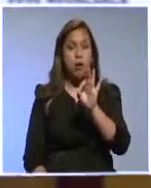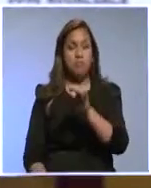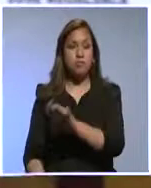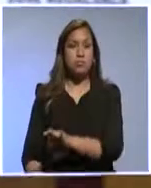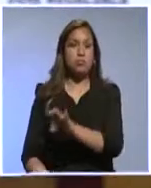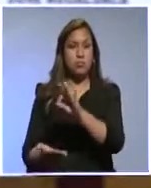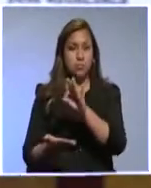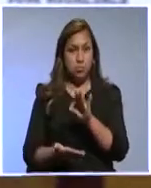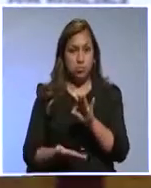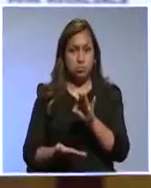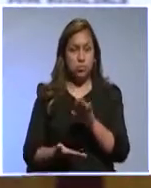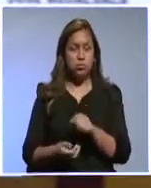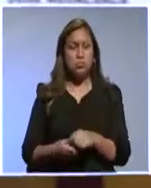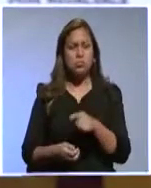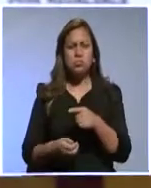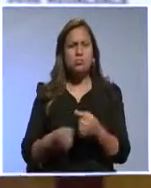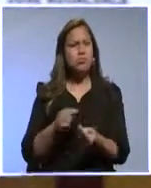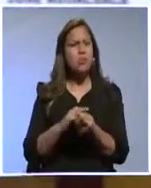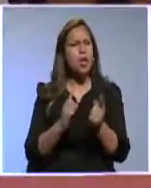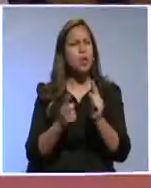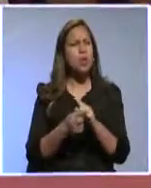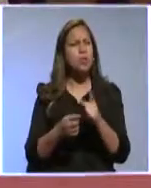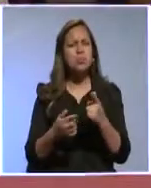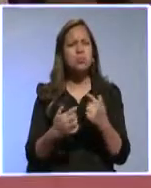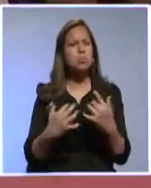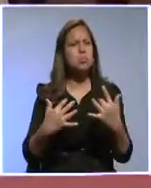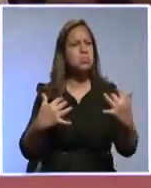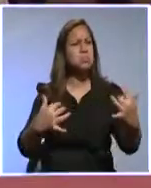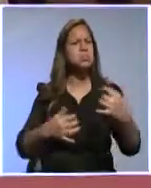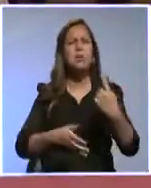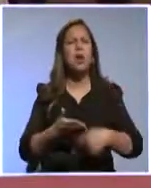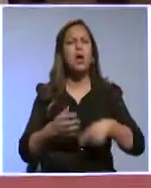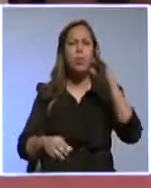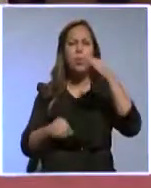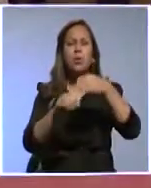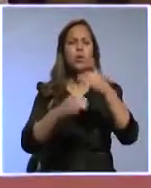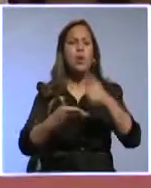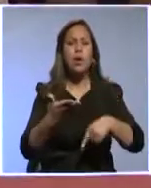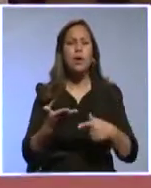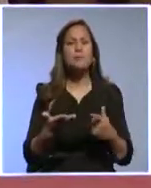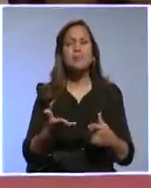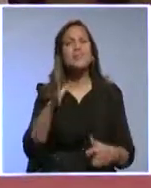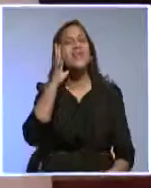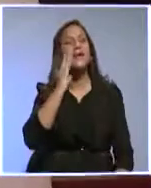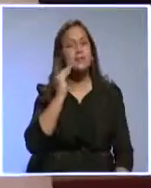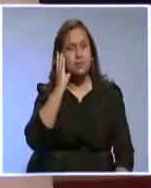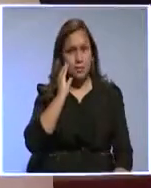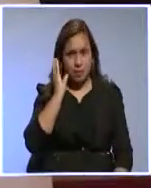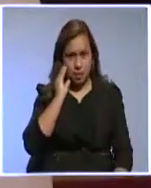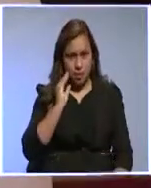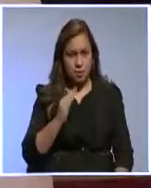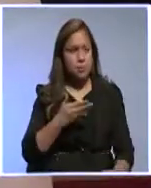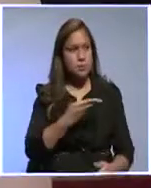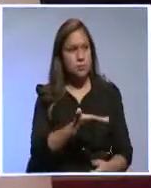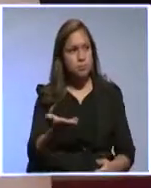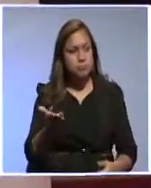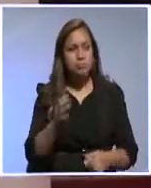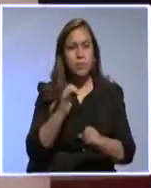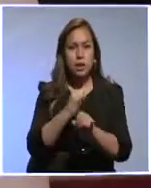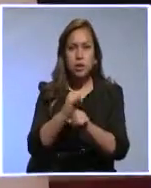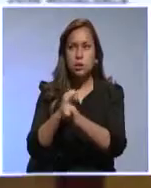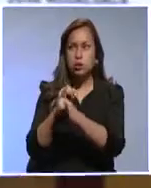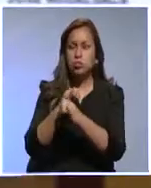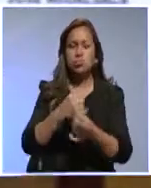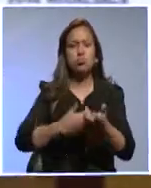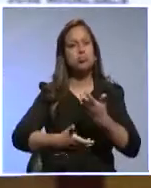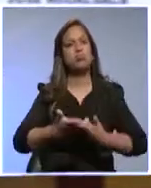en estos eventos? Transmitir las experiencias de estas entidades. Incluso también